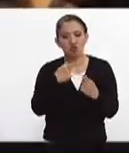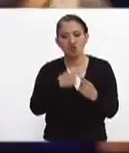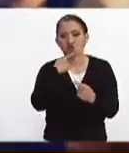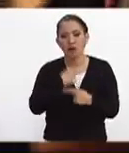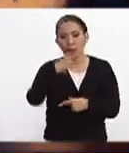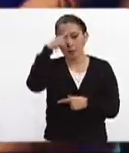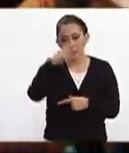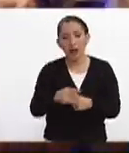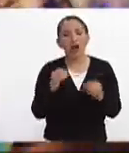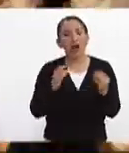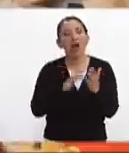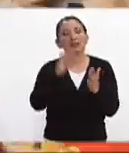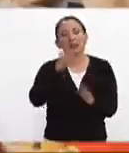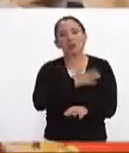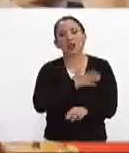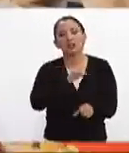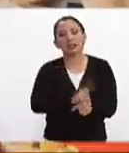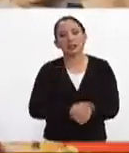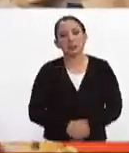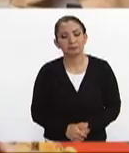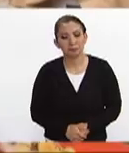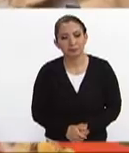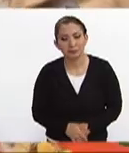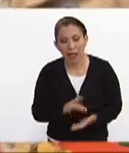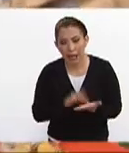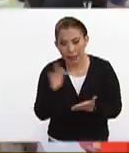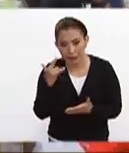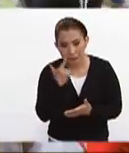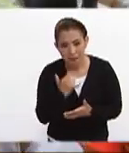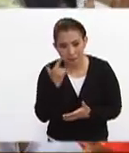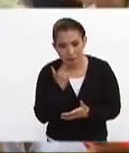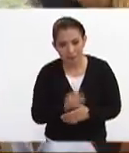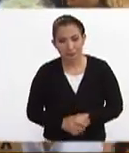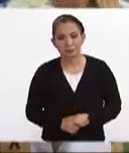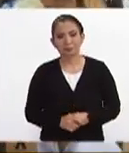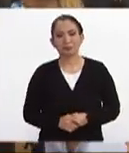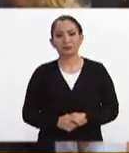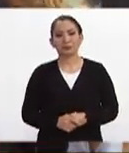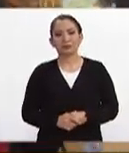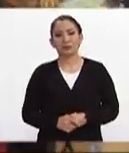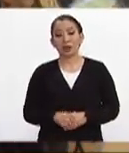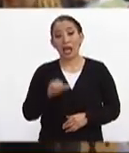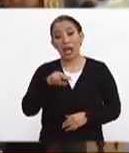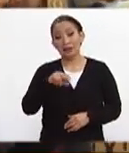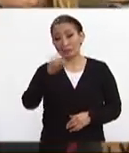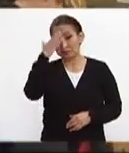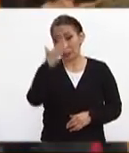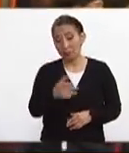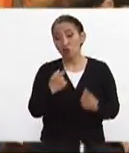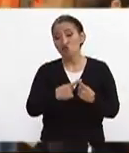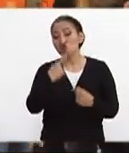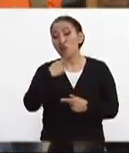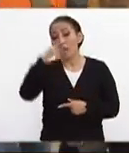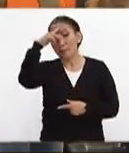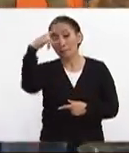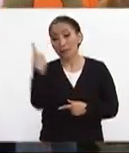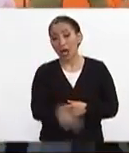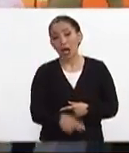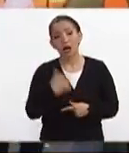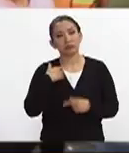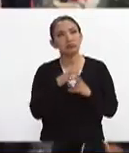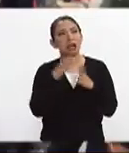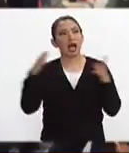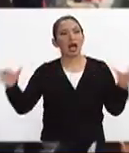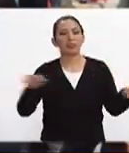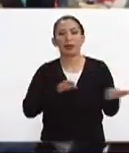Cruz Roja Mexicana gracias y muy buenos días gracias que amable pues sí Ana Cris como sabemos la Cruz Roja Mexicana hace